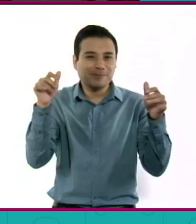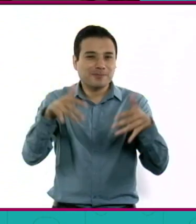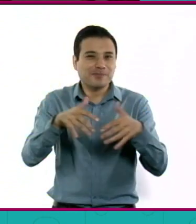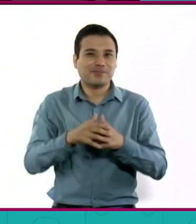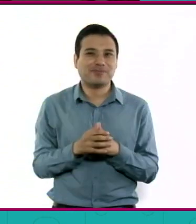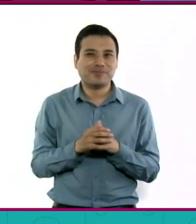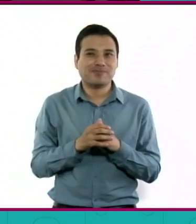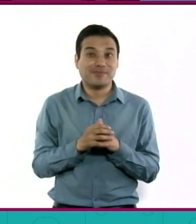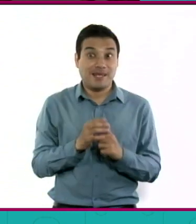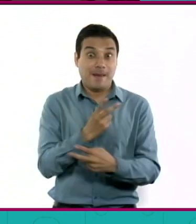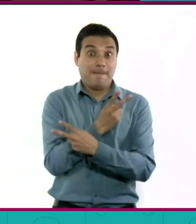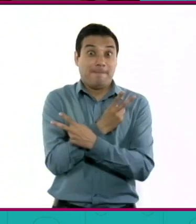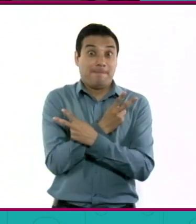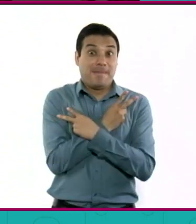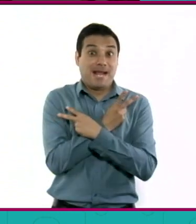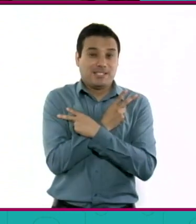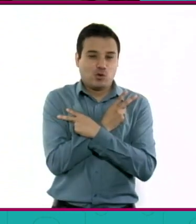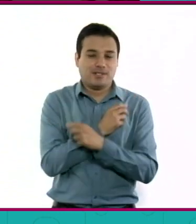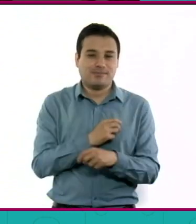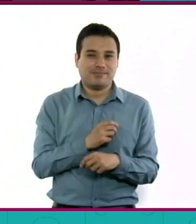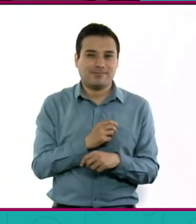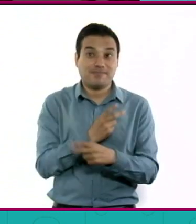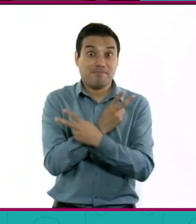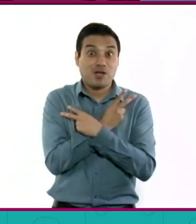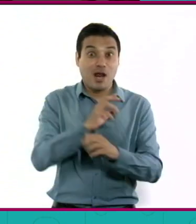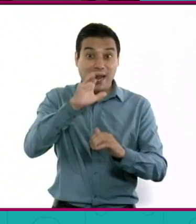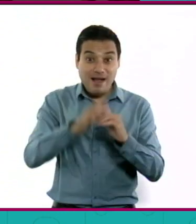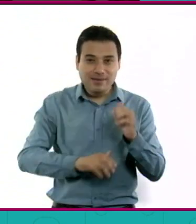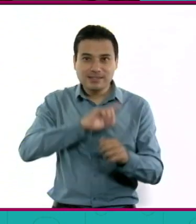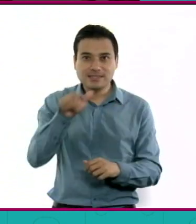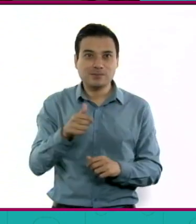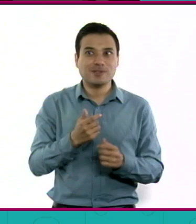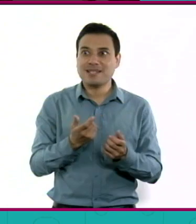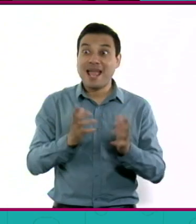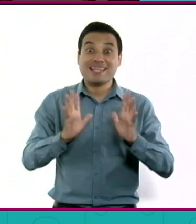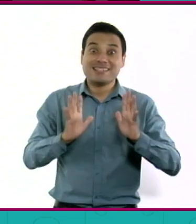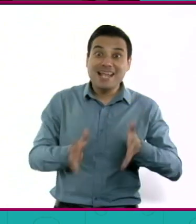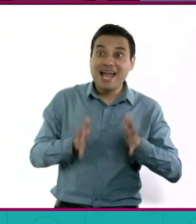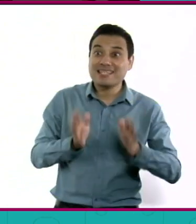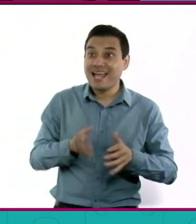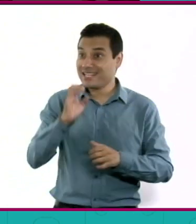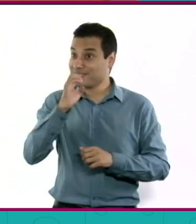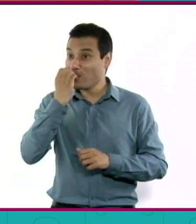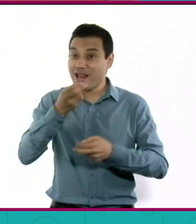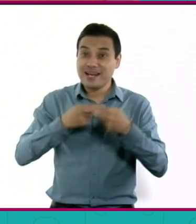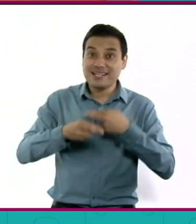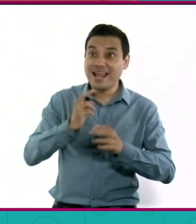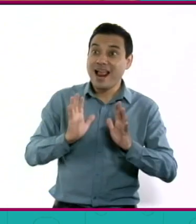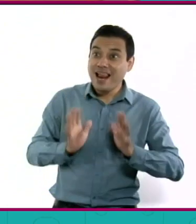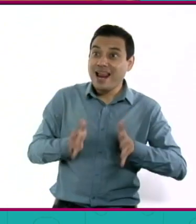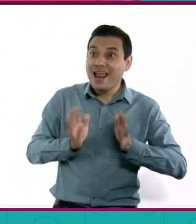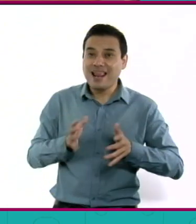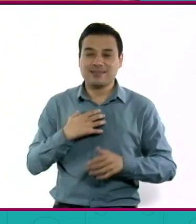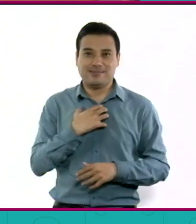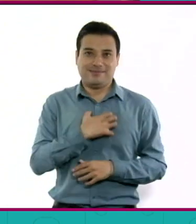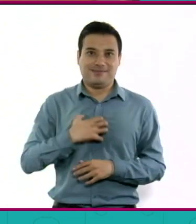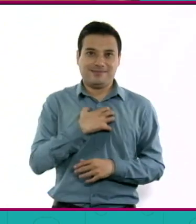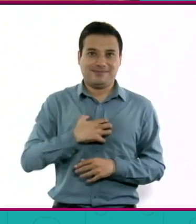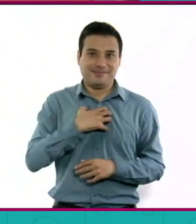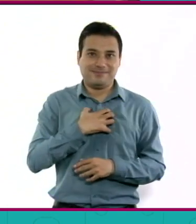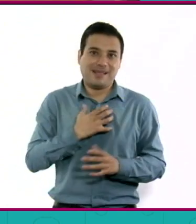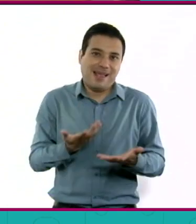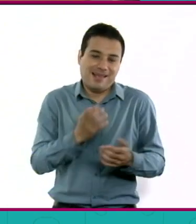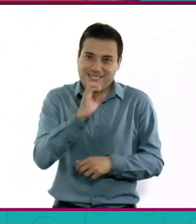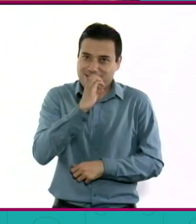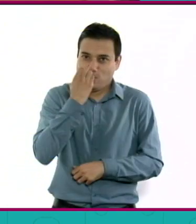vacaciones siempre queríamos regresar a la escuela, entonces decíamos ¿y cuándo se regresa a la escuela? es decir, la convivencia, lo que uno